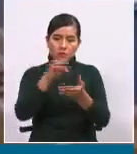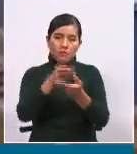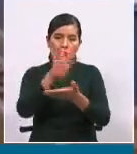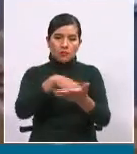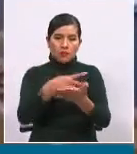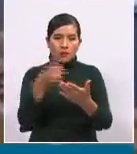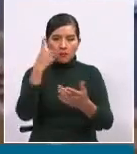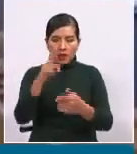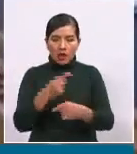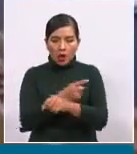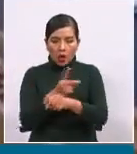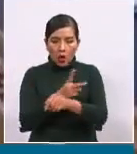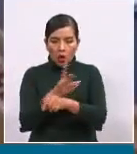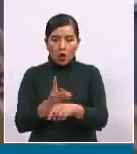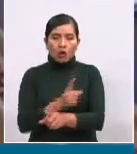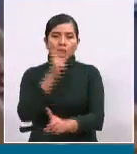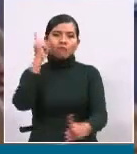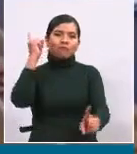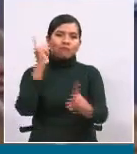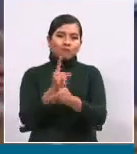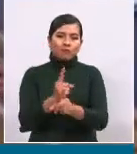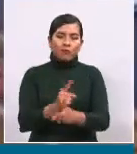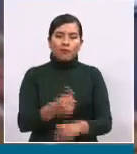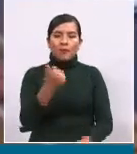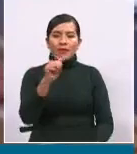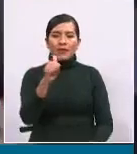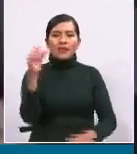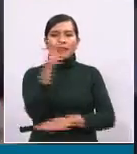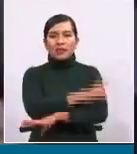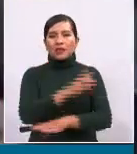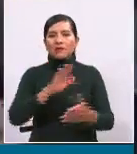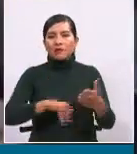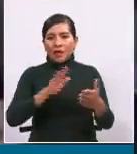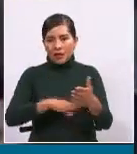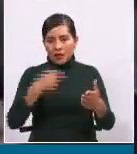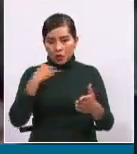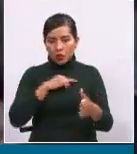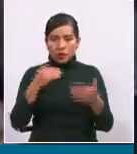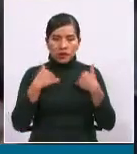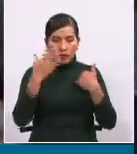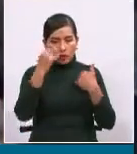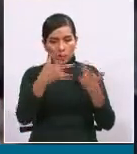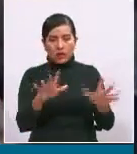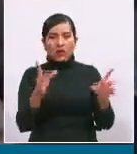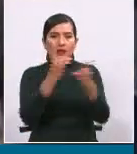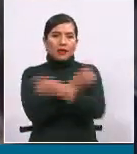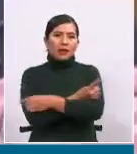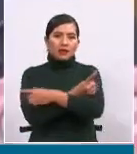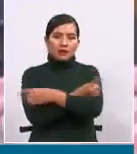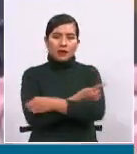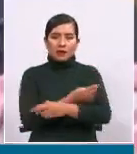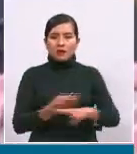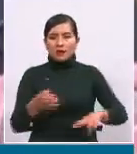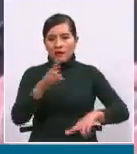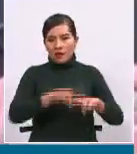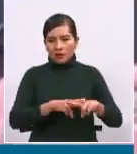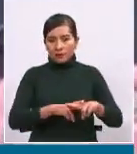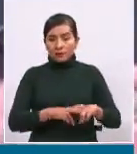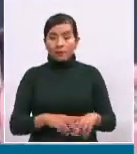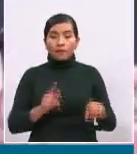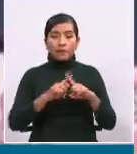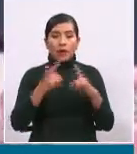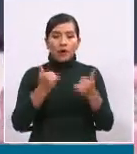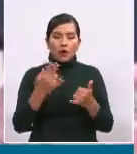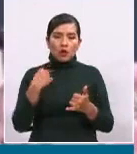para poder de que podamos cumplir esos 10 días de desfase que tenemos de la ampliación del descanso pedagógico. Y por lo tanto,